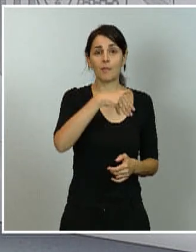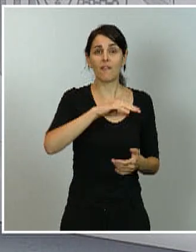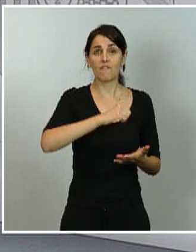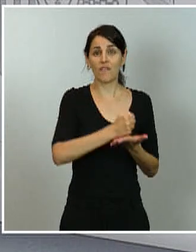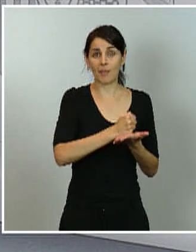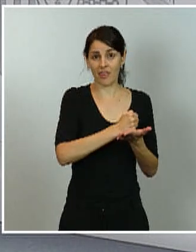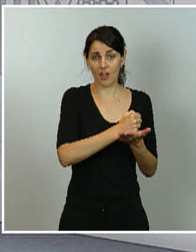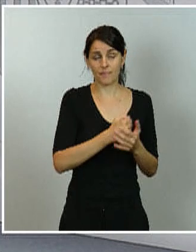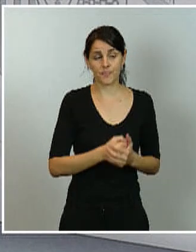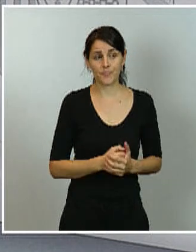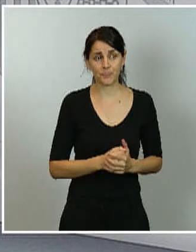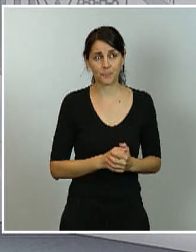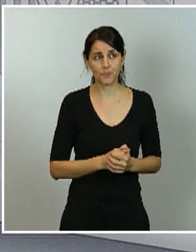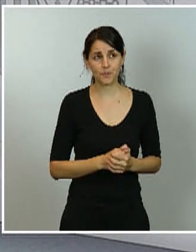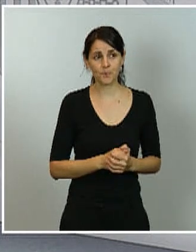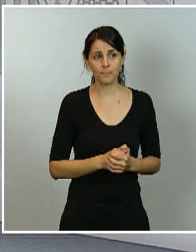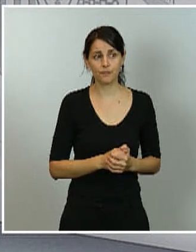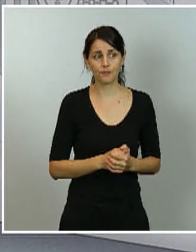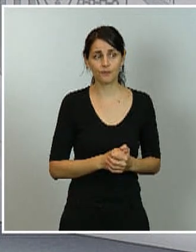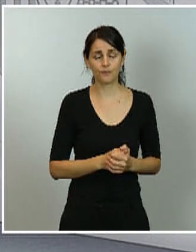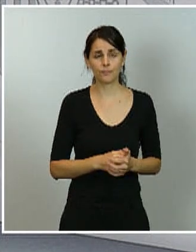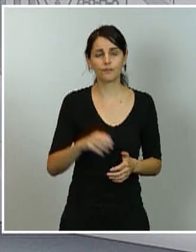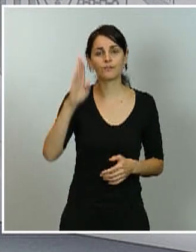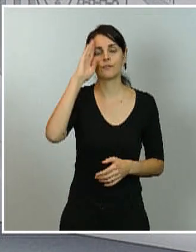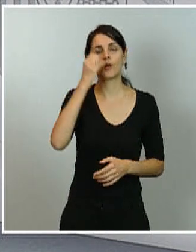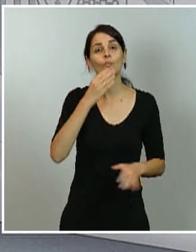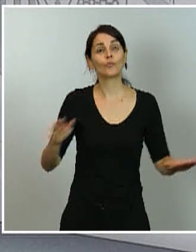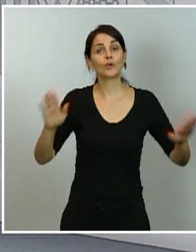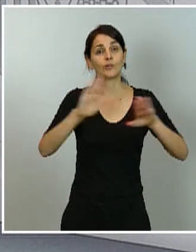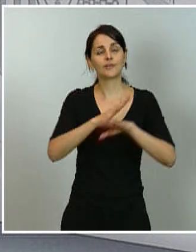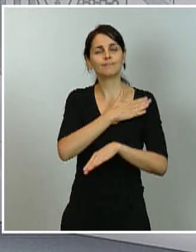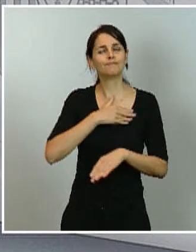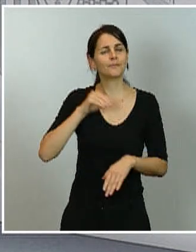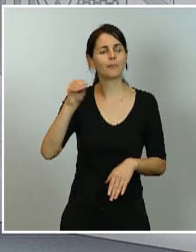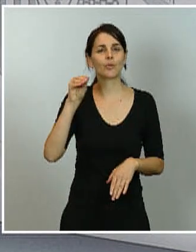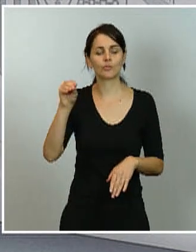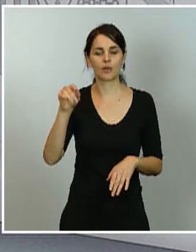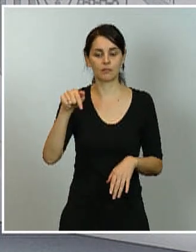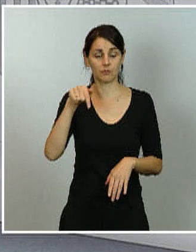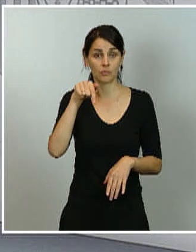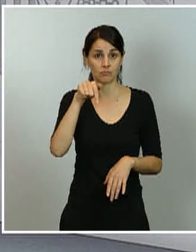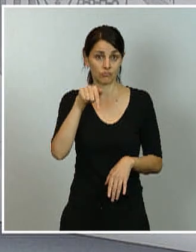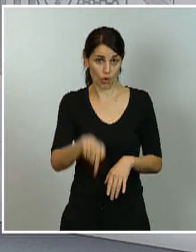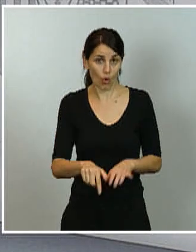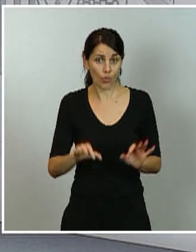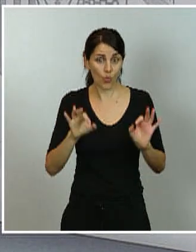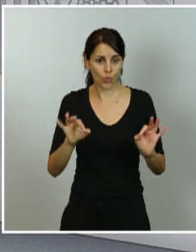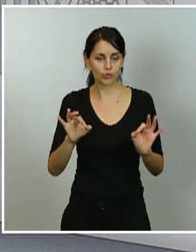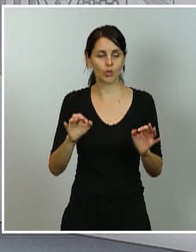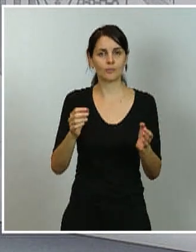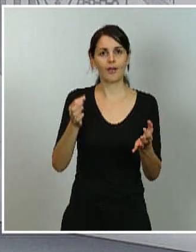Hola, buenas noches. Quería preguntarle, señor ministro, por qué hoy no se han publicado todavía los datos sobre los nuevos casos.